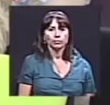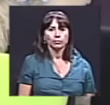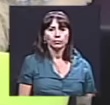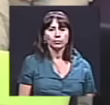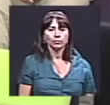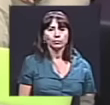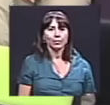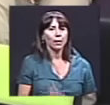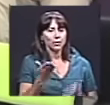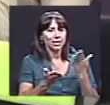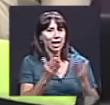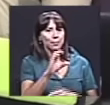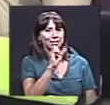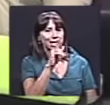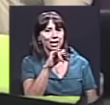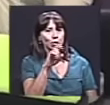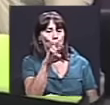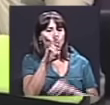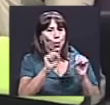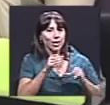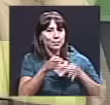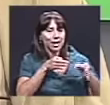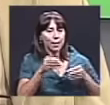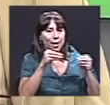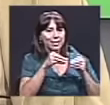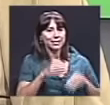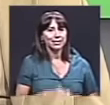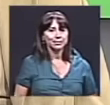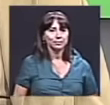Sí, tal vez Zahid nos pueda explicar un poco más. Bueno,